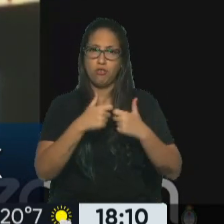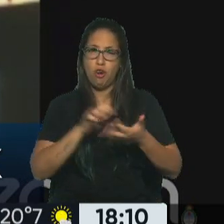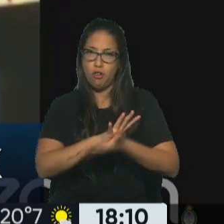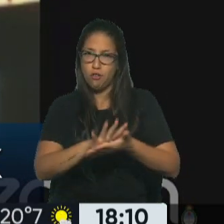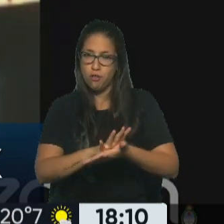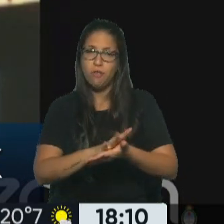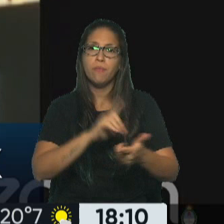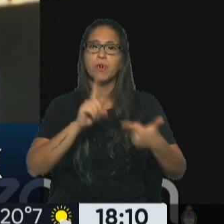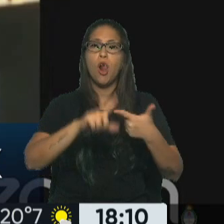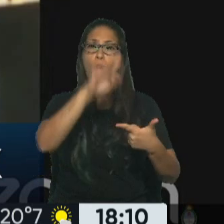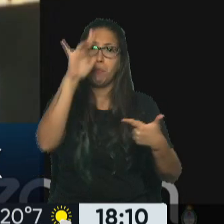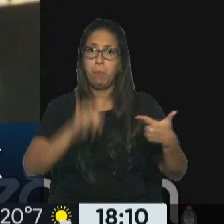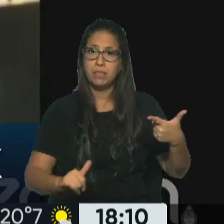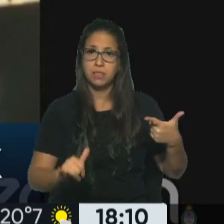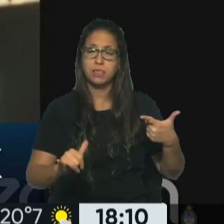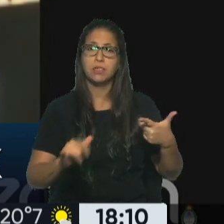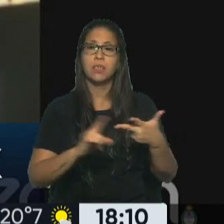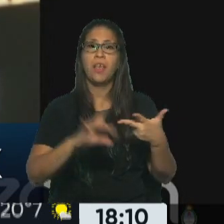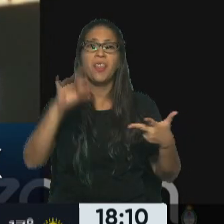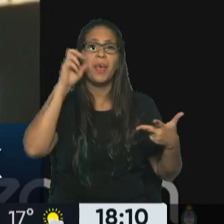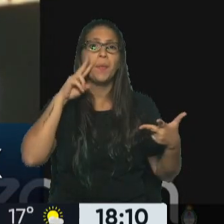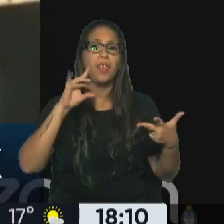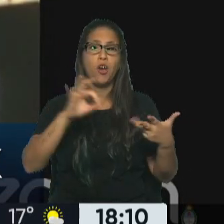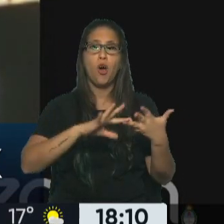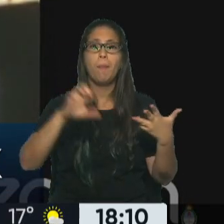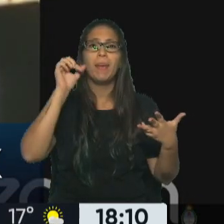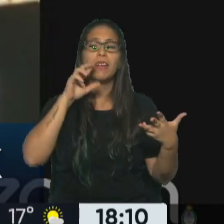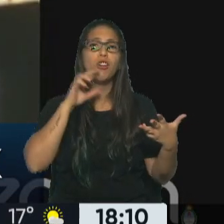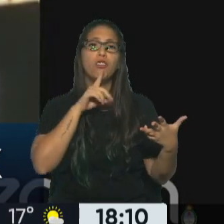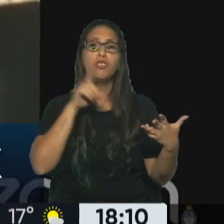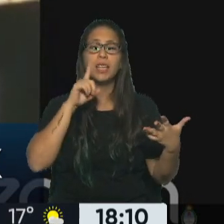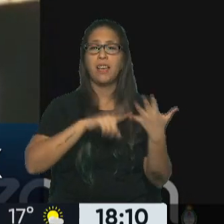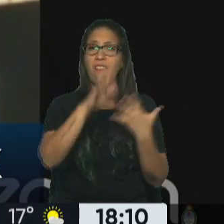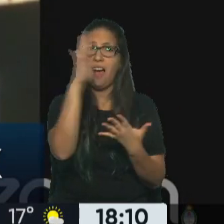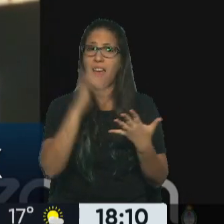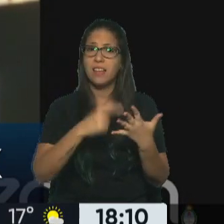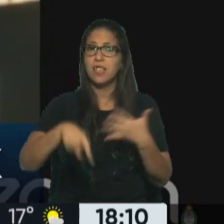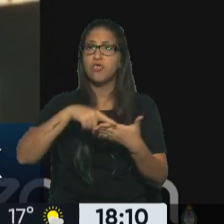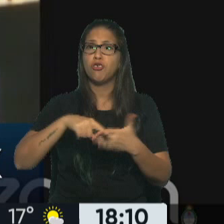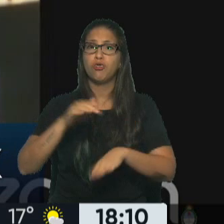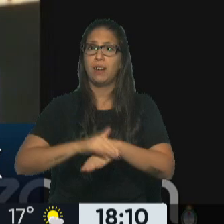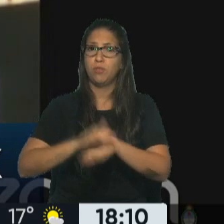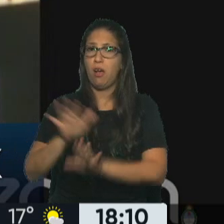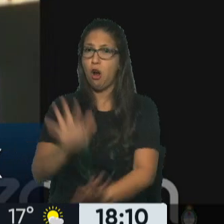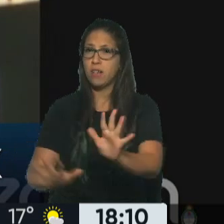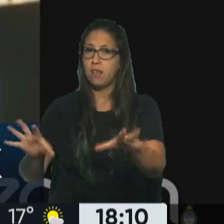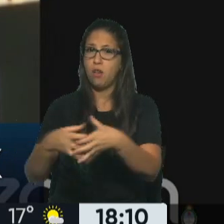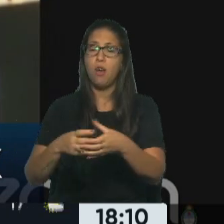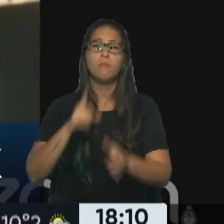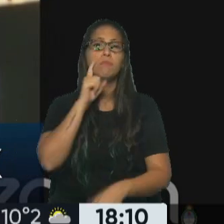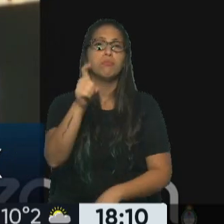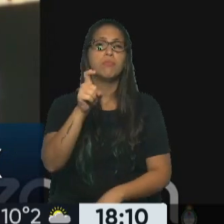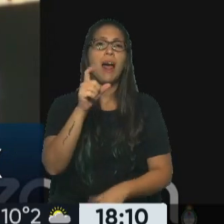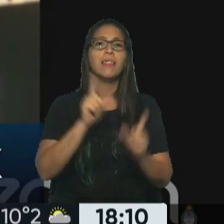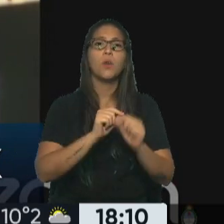a José Francisco López, Julio De Vido, Nelson Perioti y Lázaro Báez en calidad de organizadores por el delito del artículo 210,